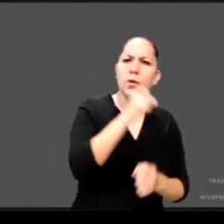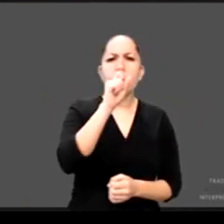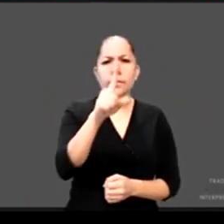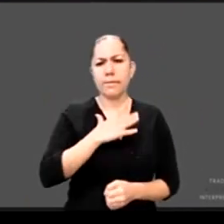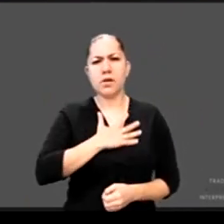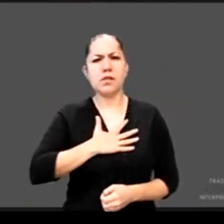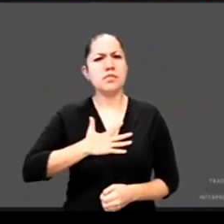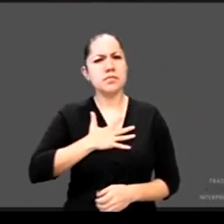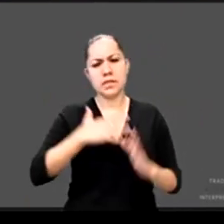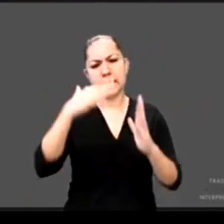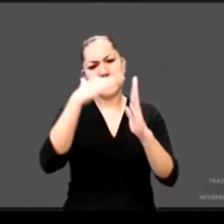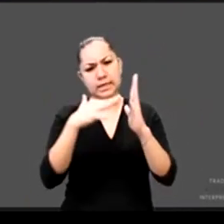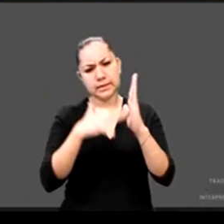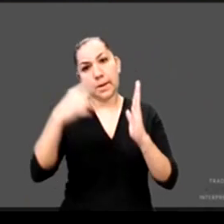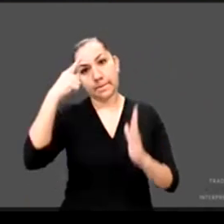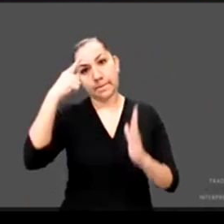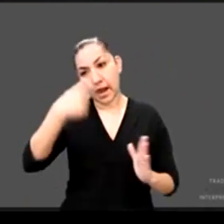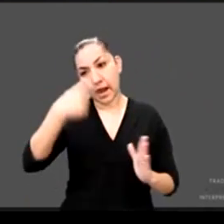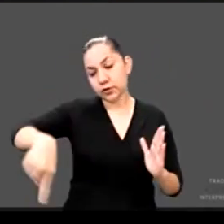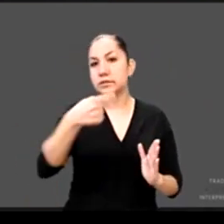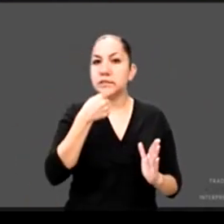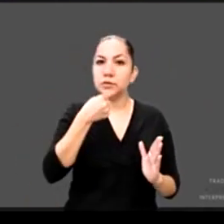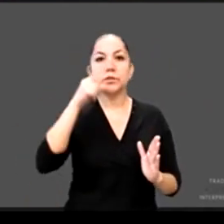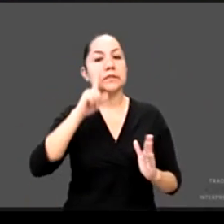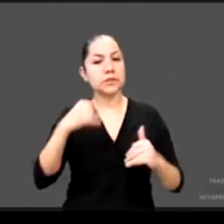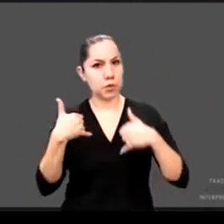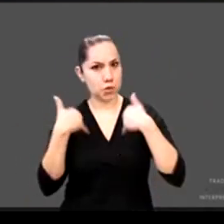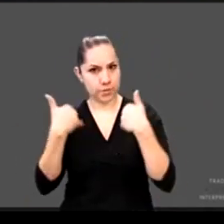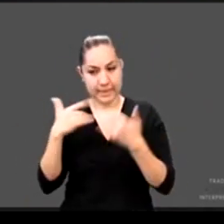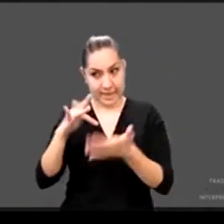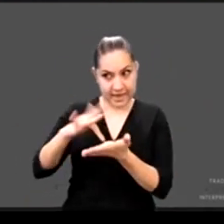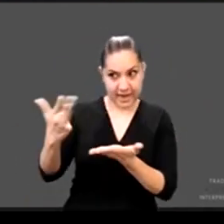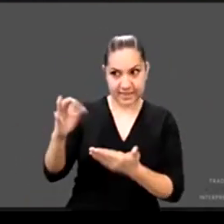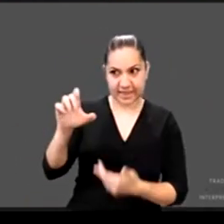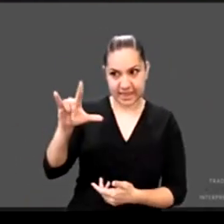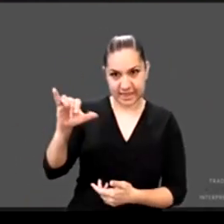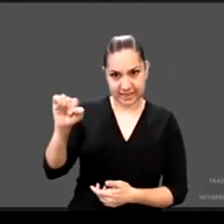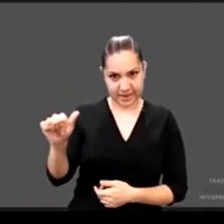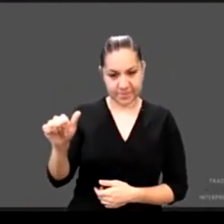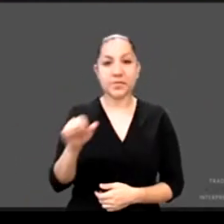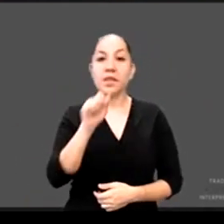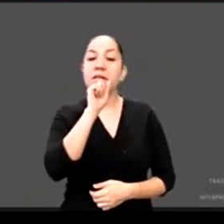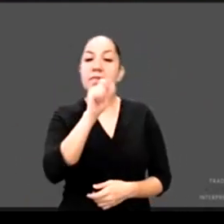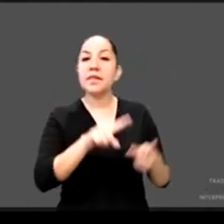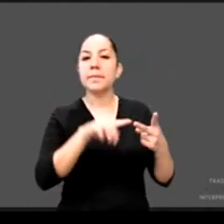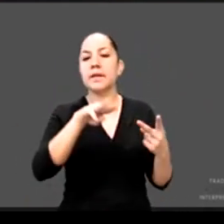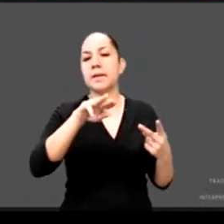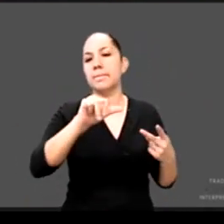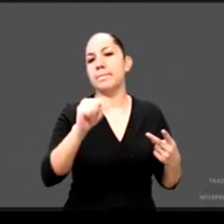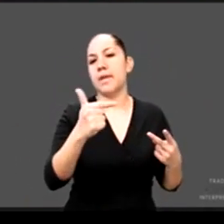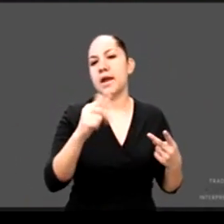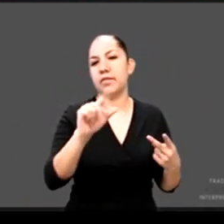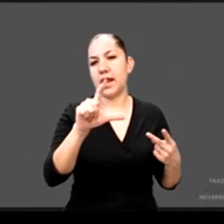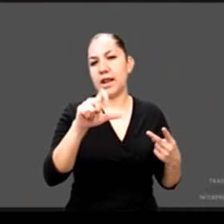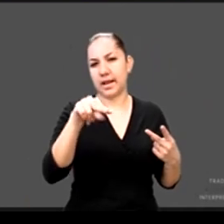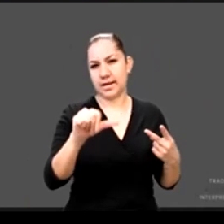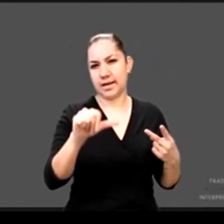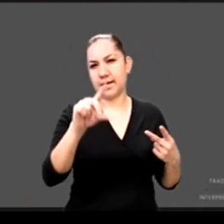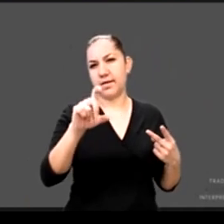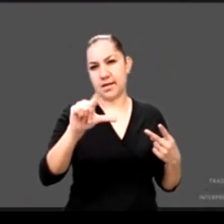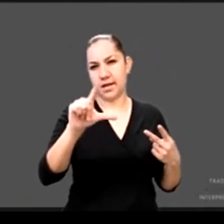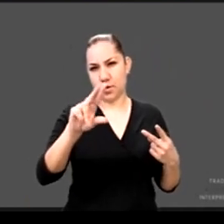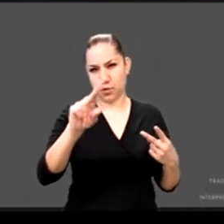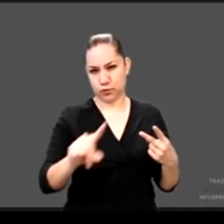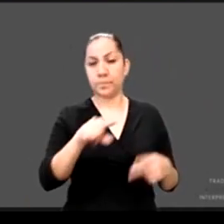jóvenes. Gracias Elisa. Está también con nosotros Magdalena de la Luz de Luna, coordinadora política